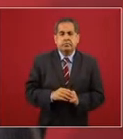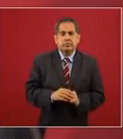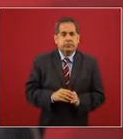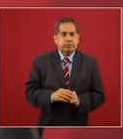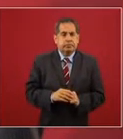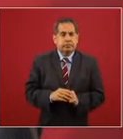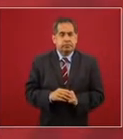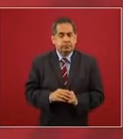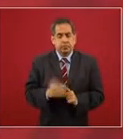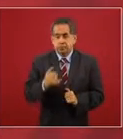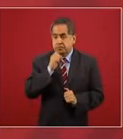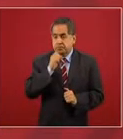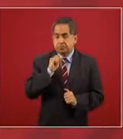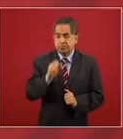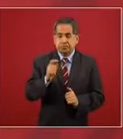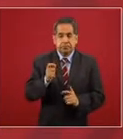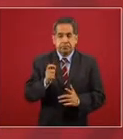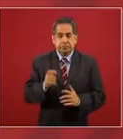y que